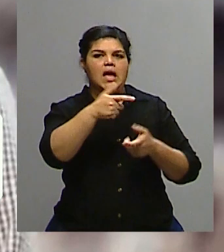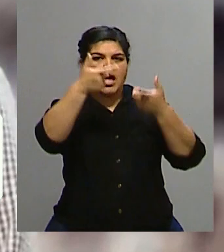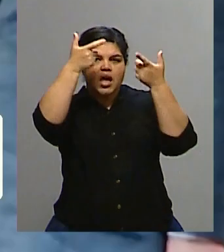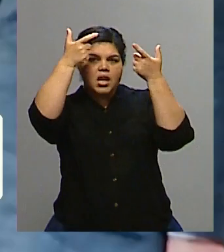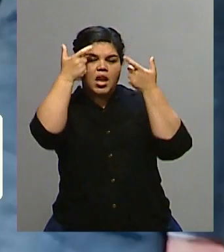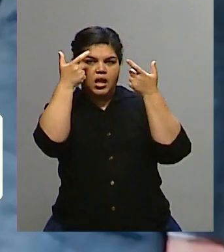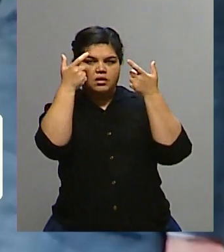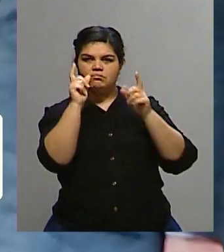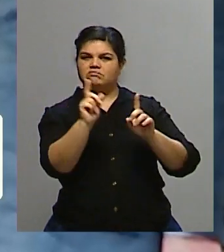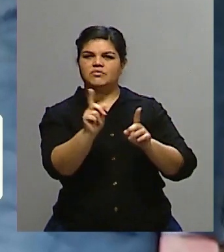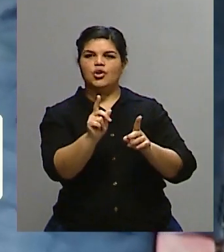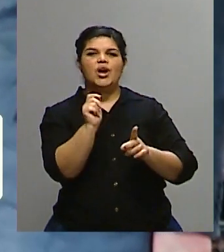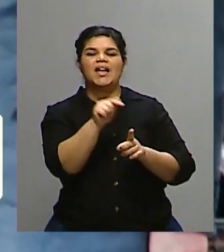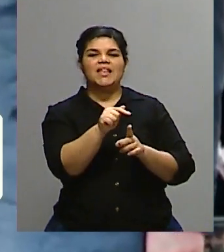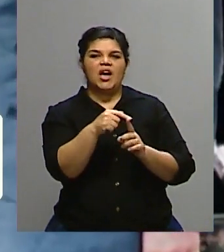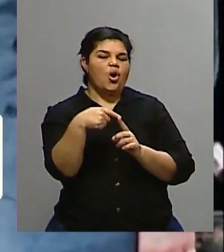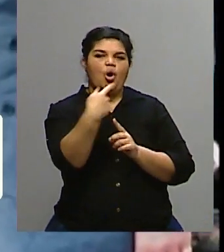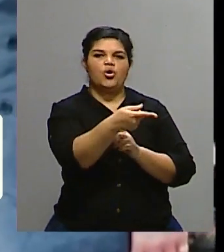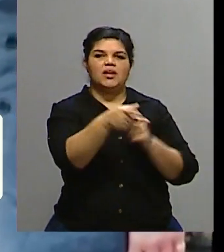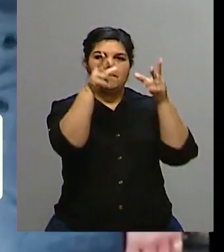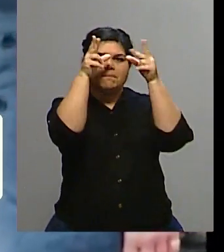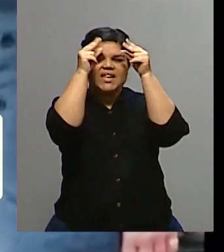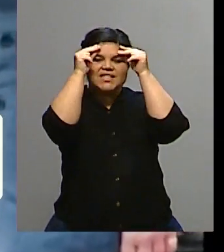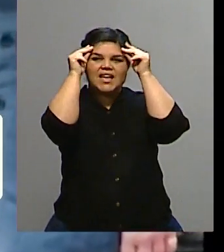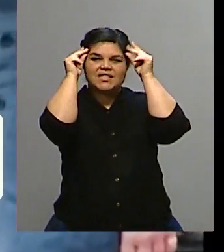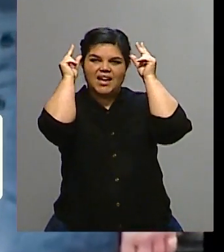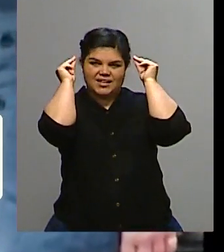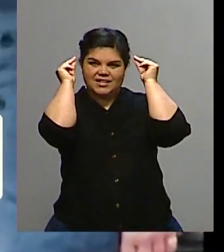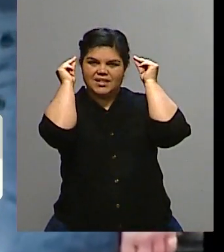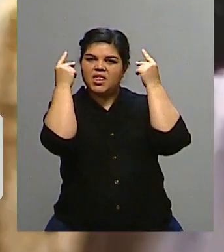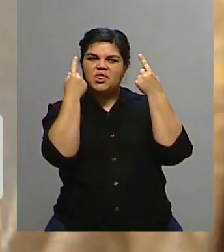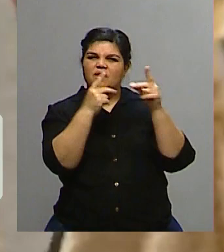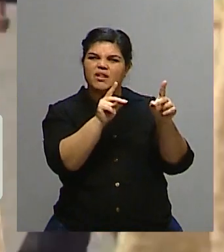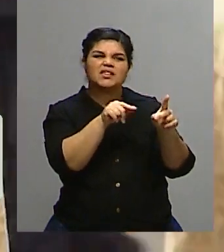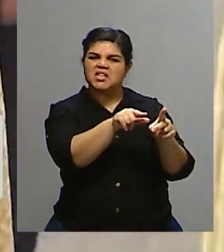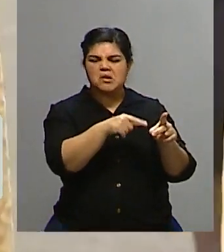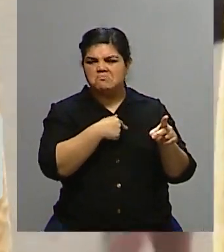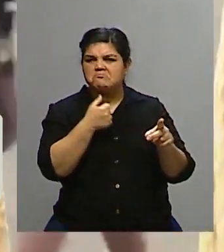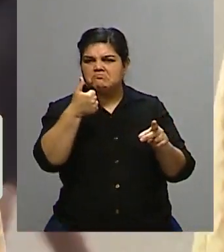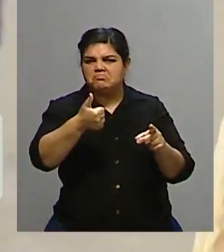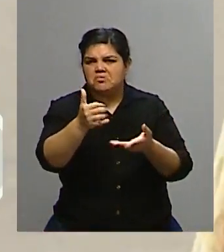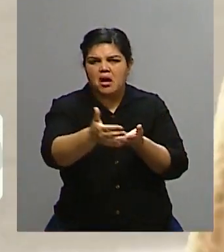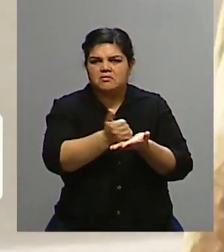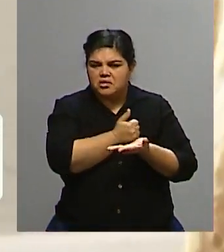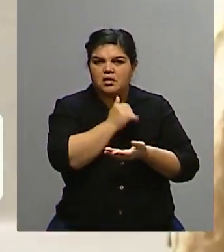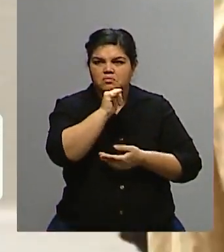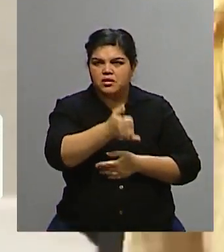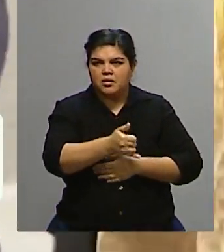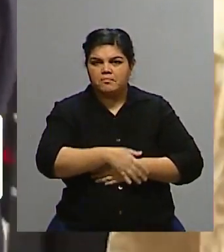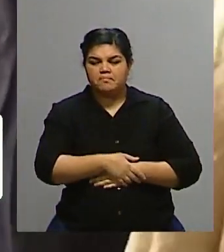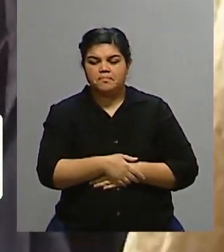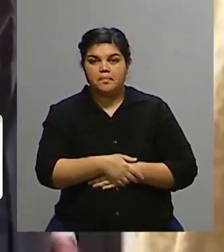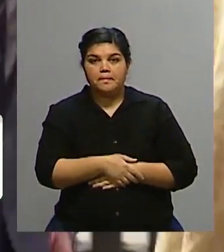Lady Di era la princesa de Gales. Ya hace pocos años, pero antes de morir claramente,